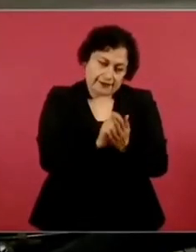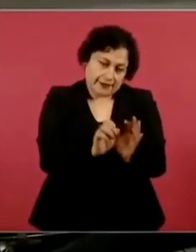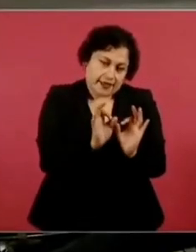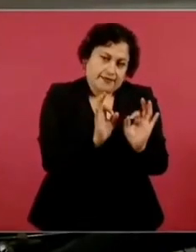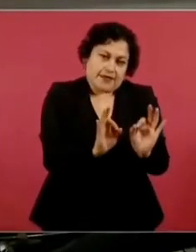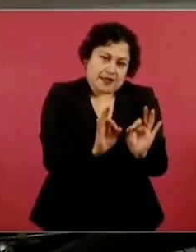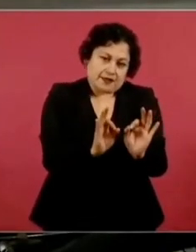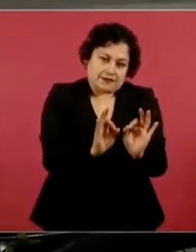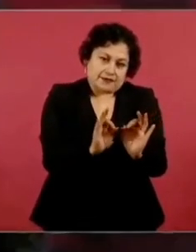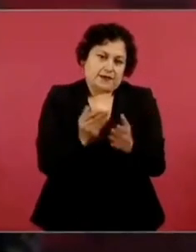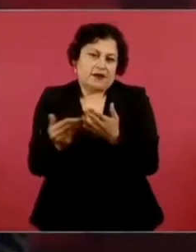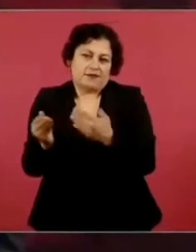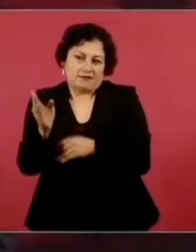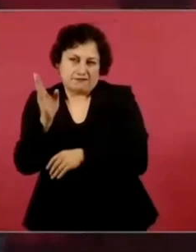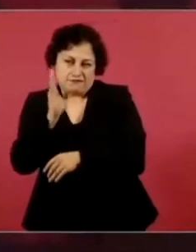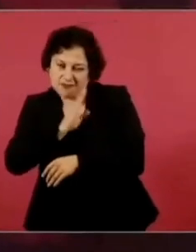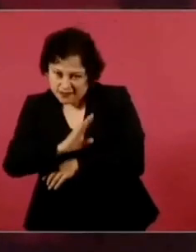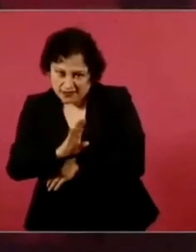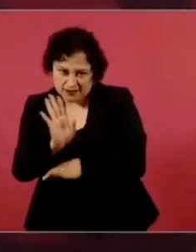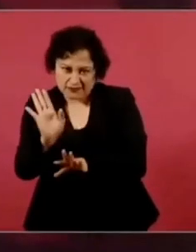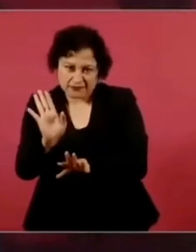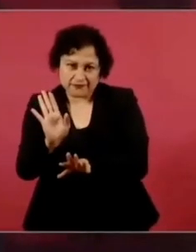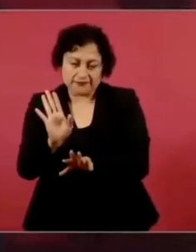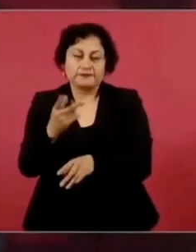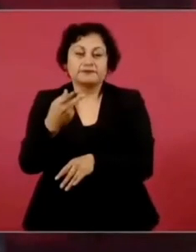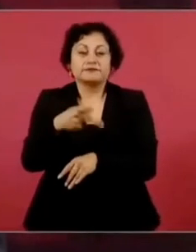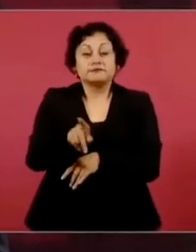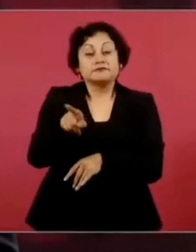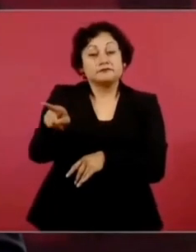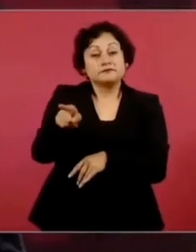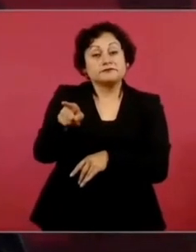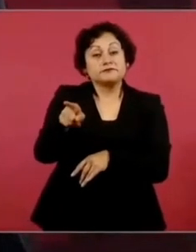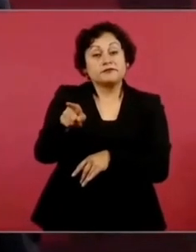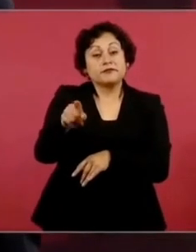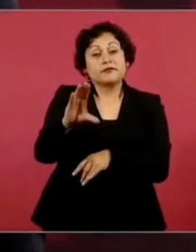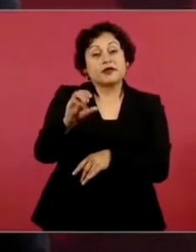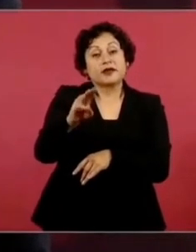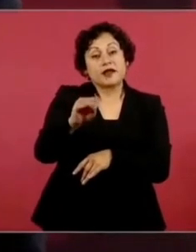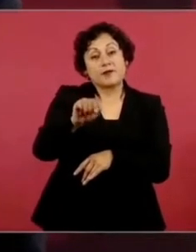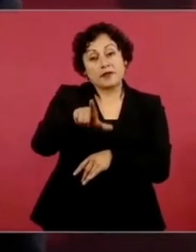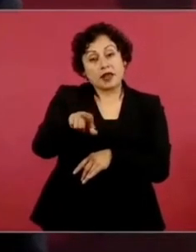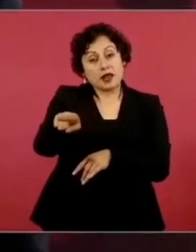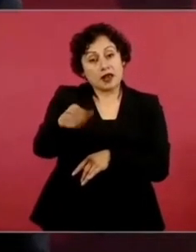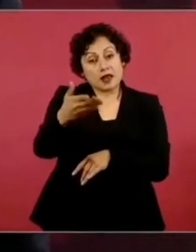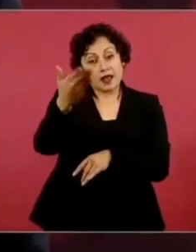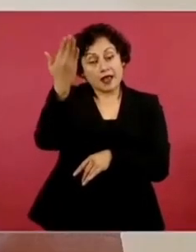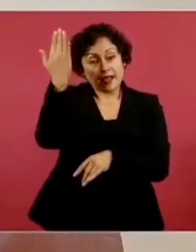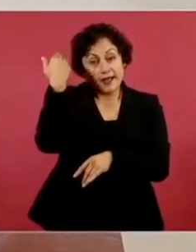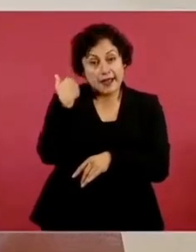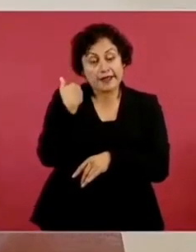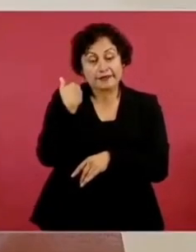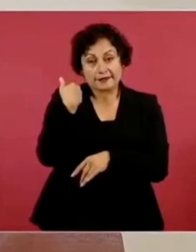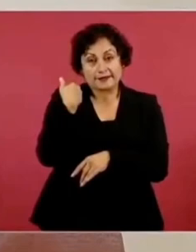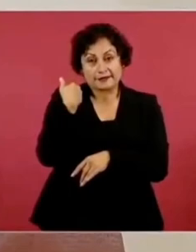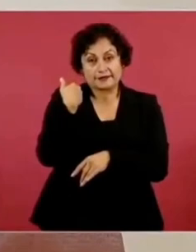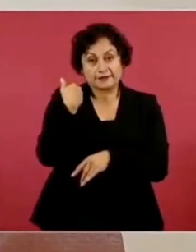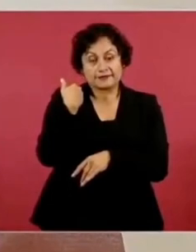también lo repito, un crítico ruso,